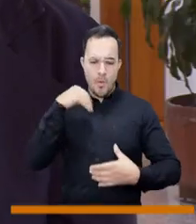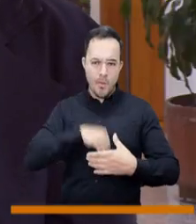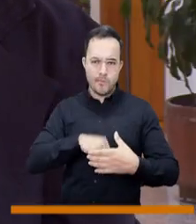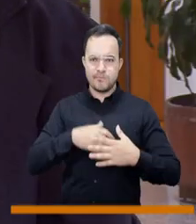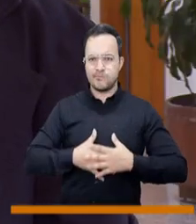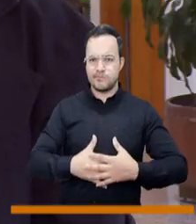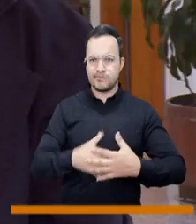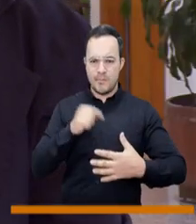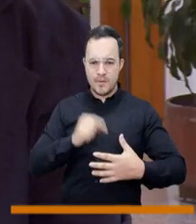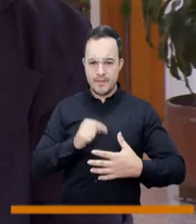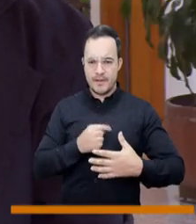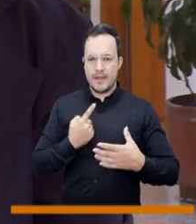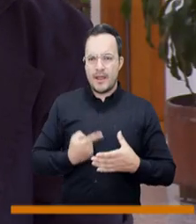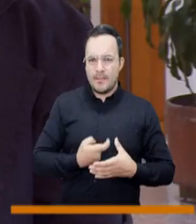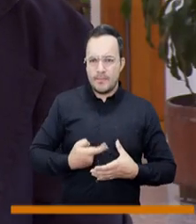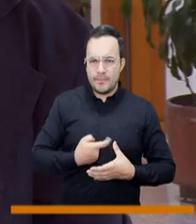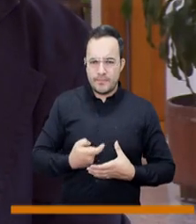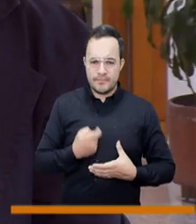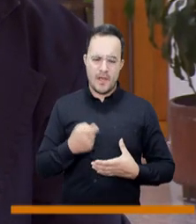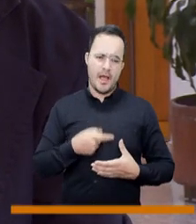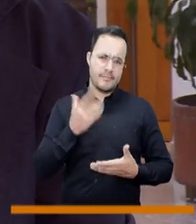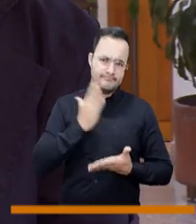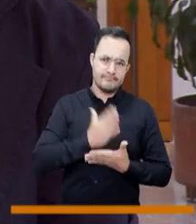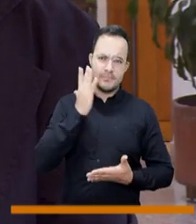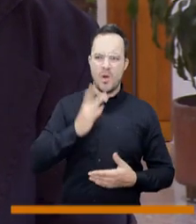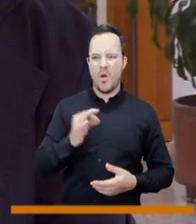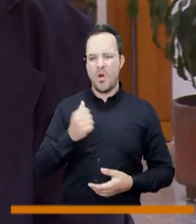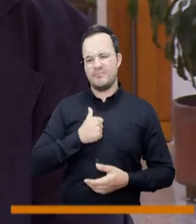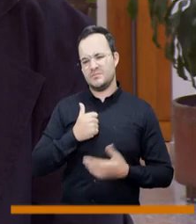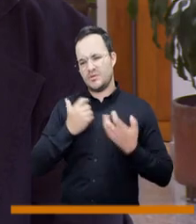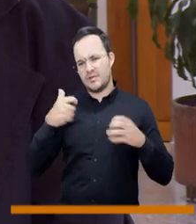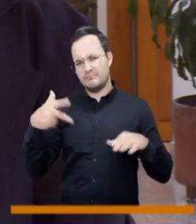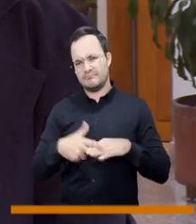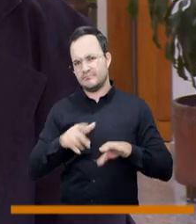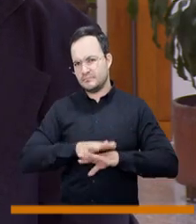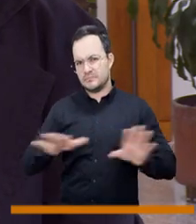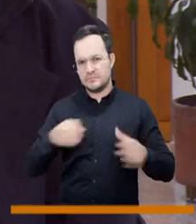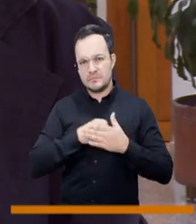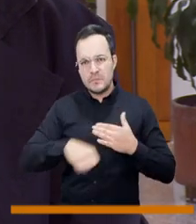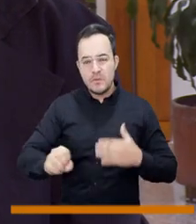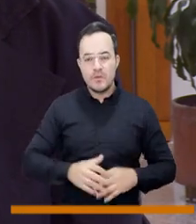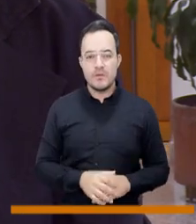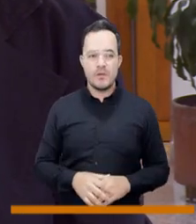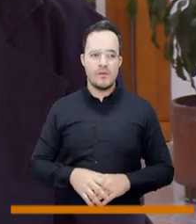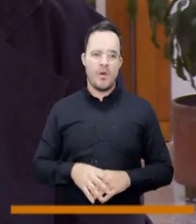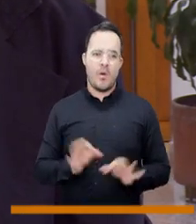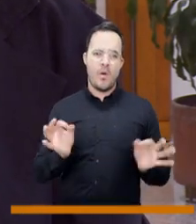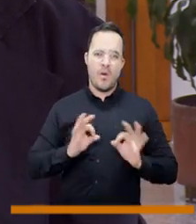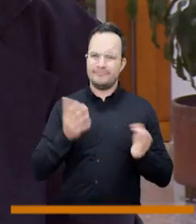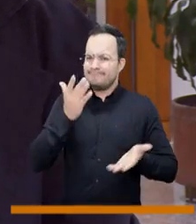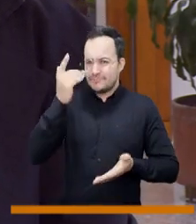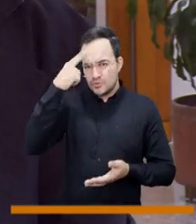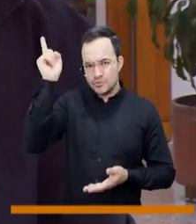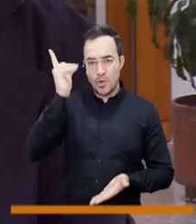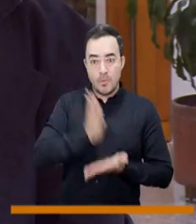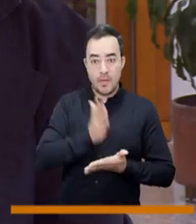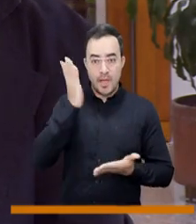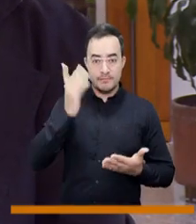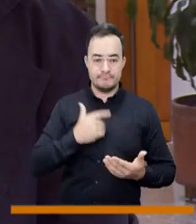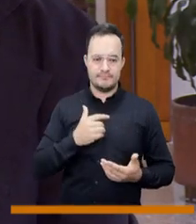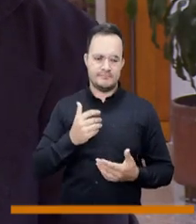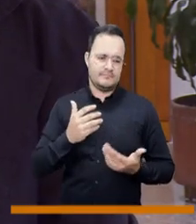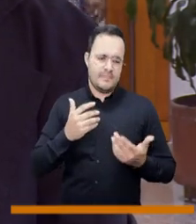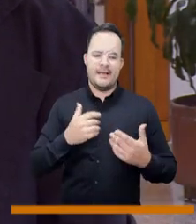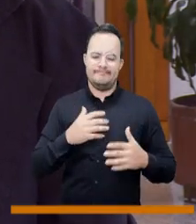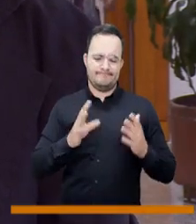gestacionales, los embarazos ectópicos, embarazos, digamos, anembrionados, las interrupciones voluntarias del embarazo, también